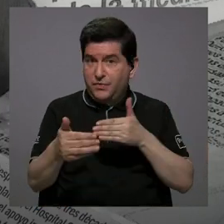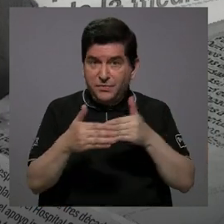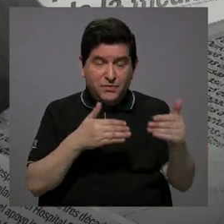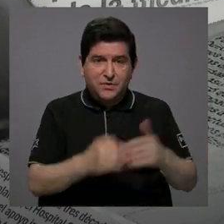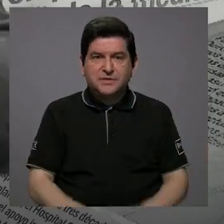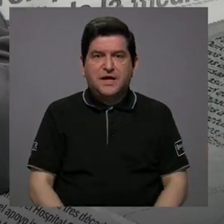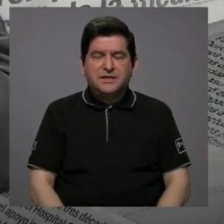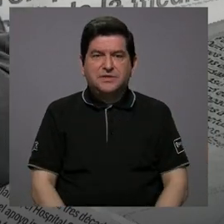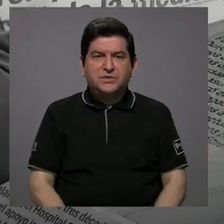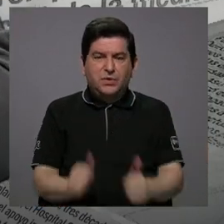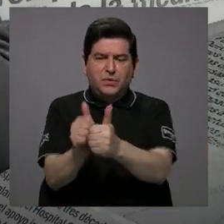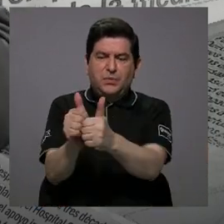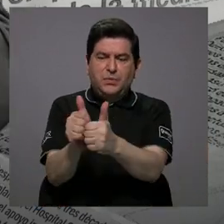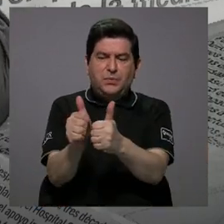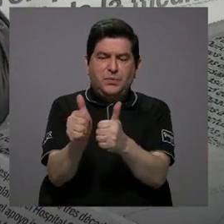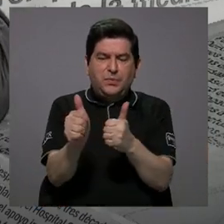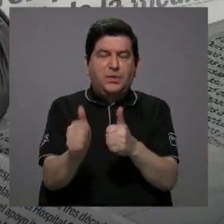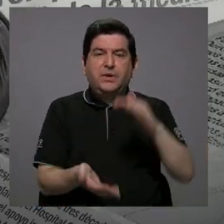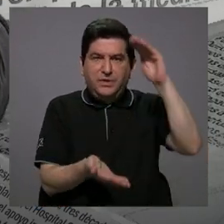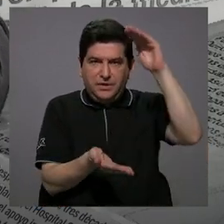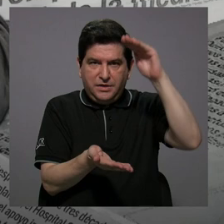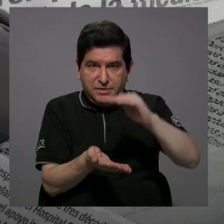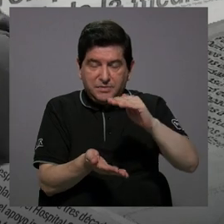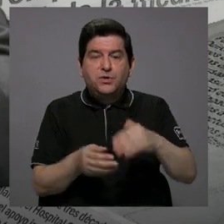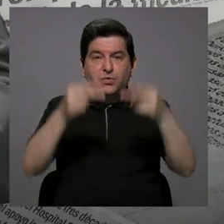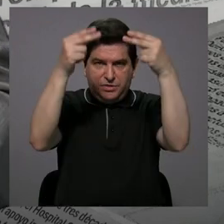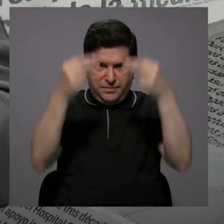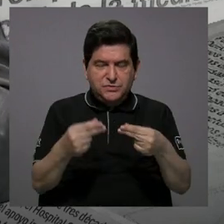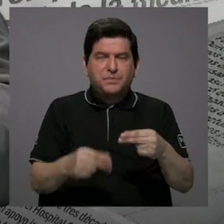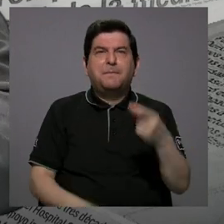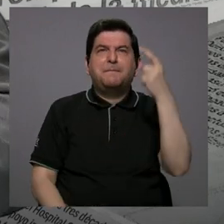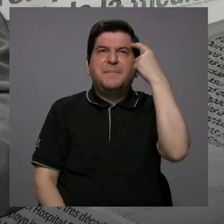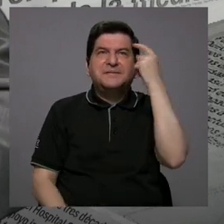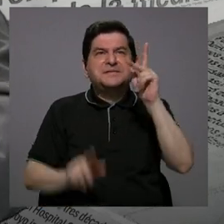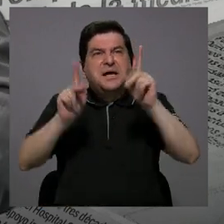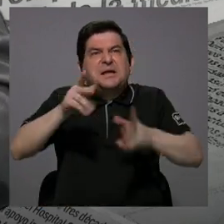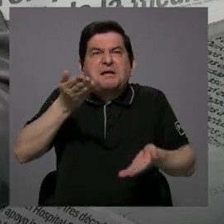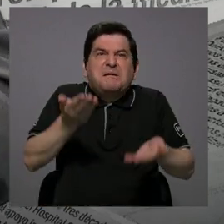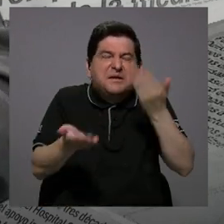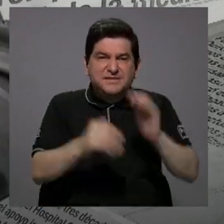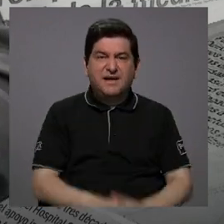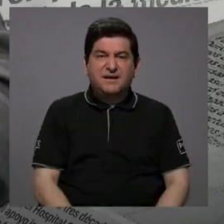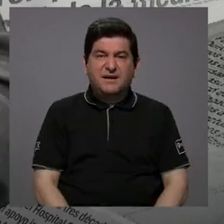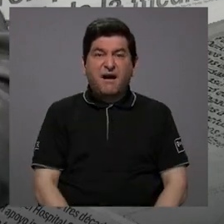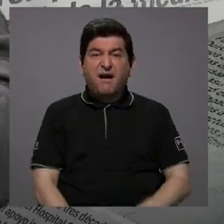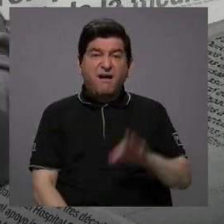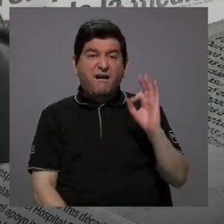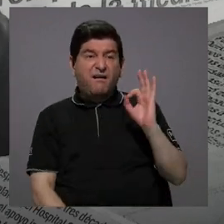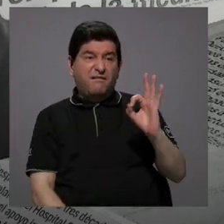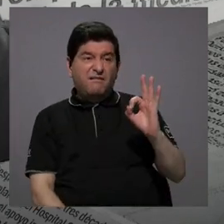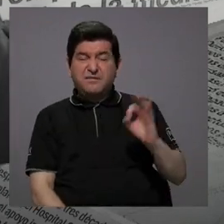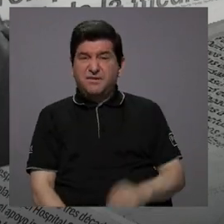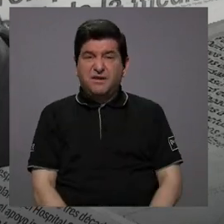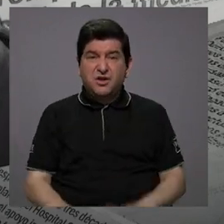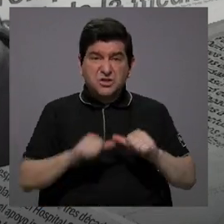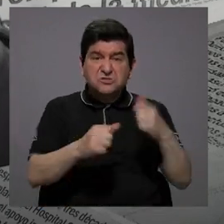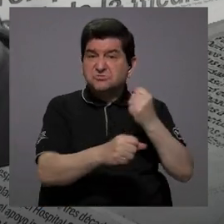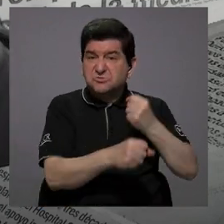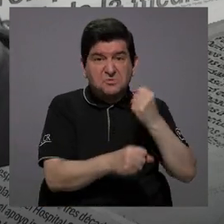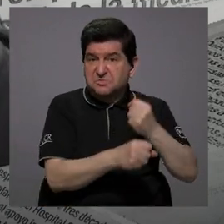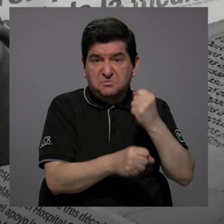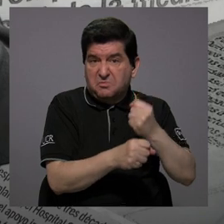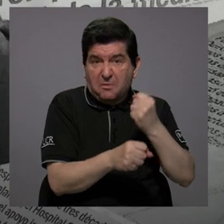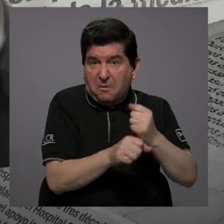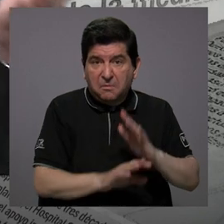en decrecimiento con el presupuesto, eso podría hacer pensar a alguien, bueno, pero entonces siguen haciendo